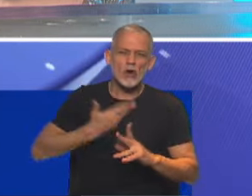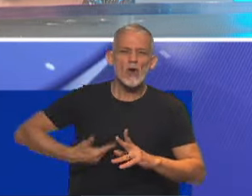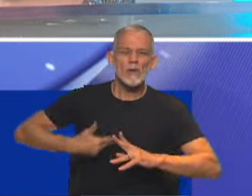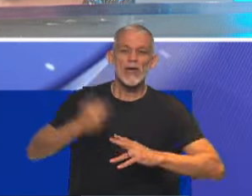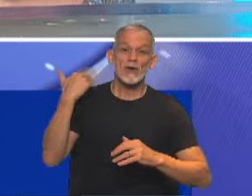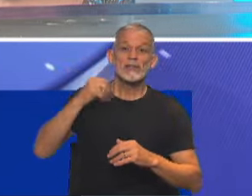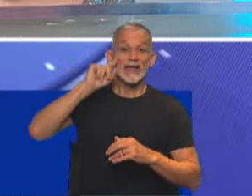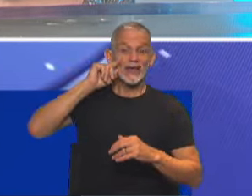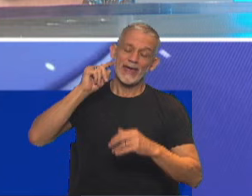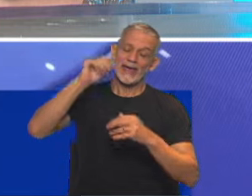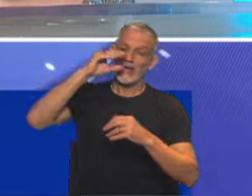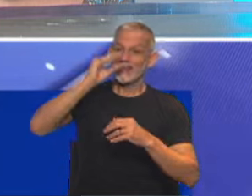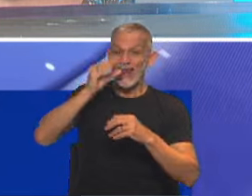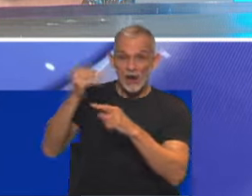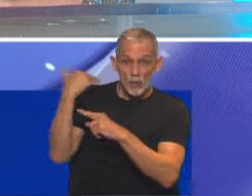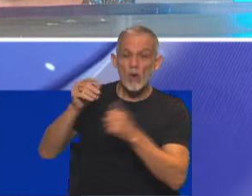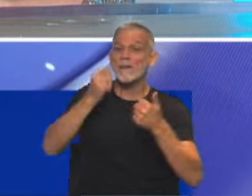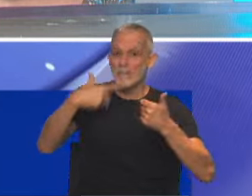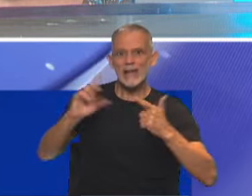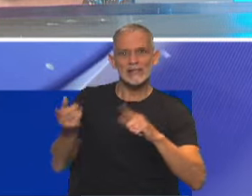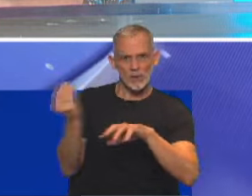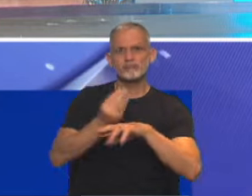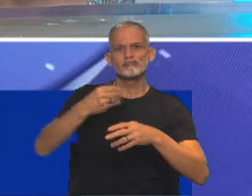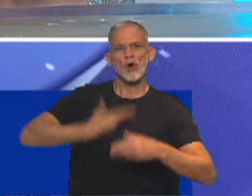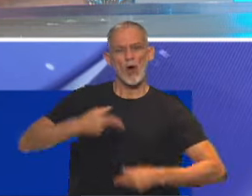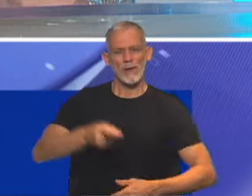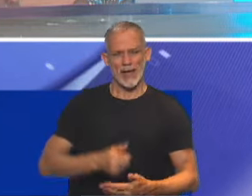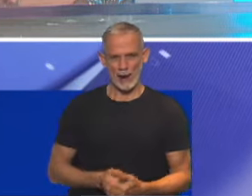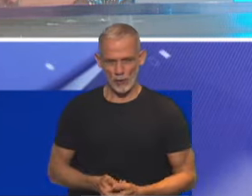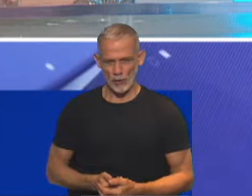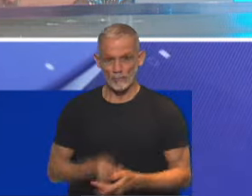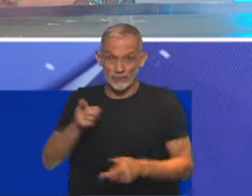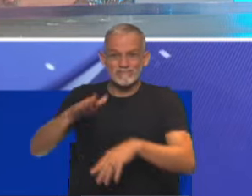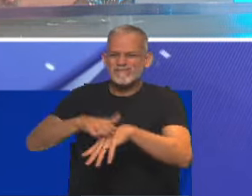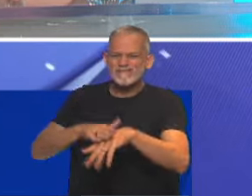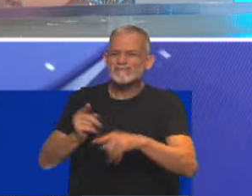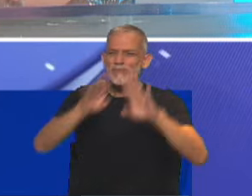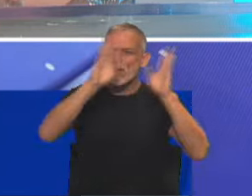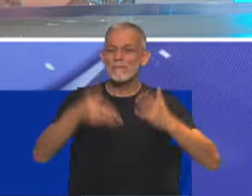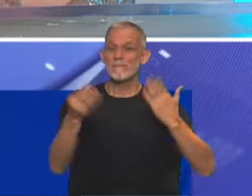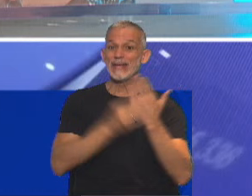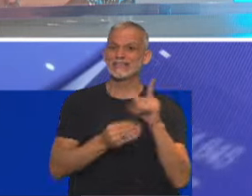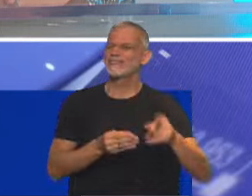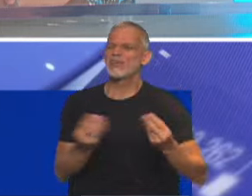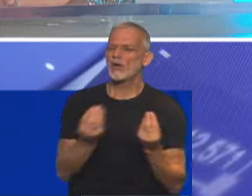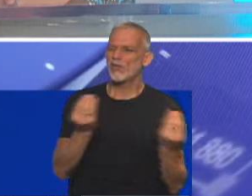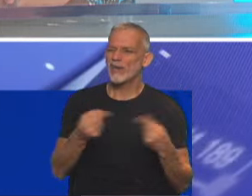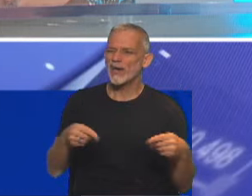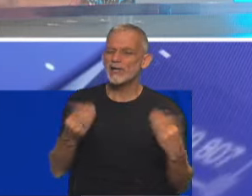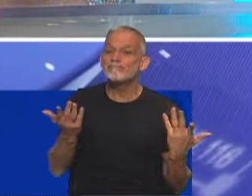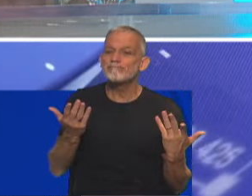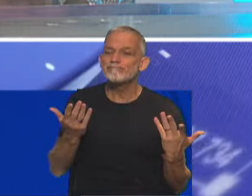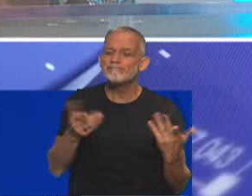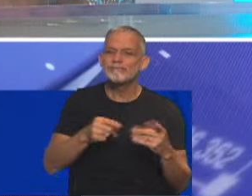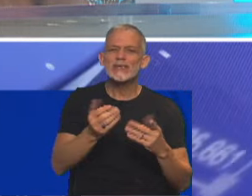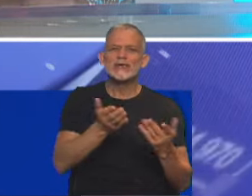de Fernando de la Rúa y de Mauricio Macri. Y va a tener a cargo esta misión de llevar adelante